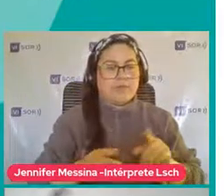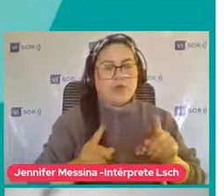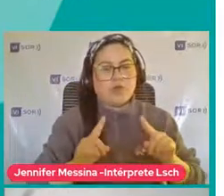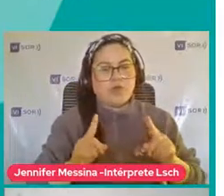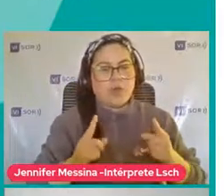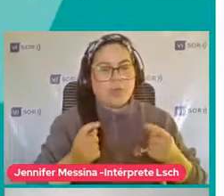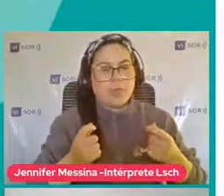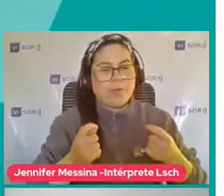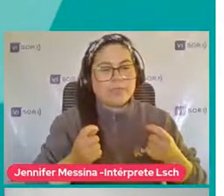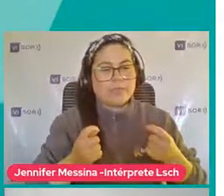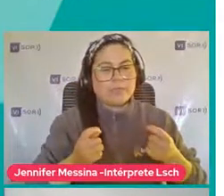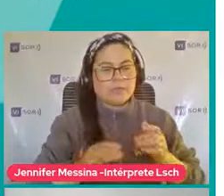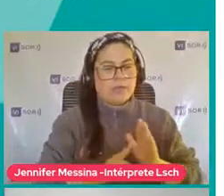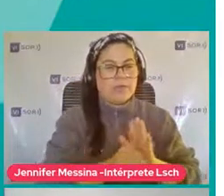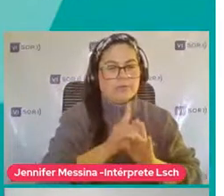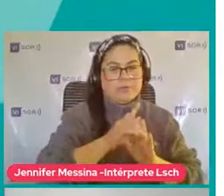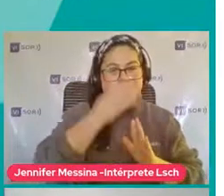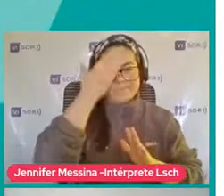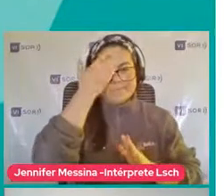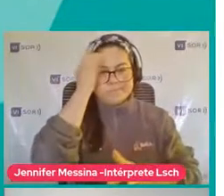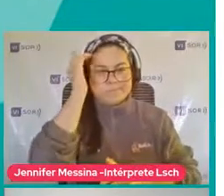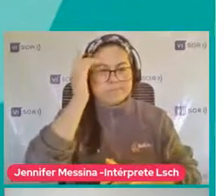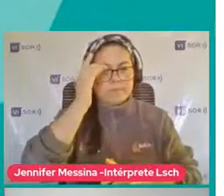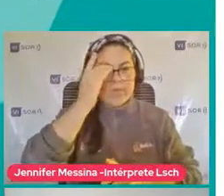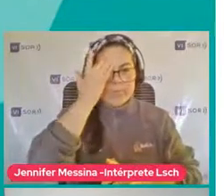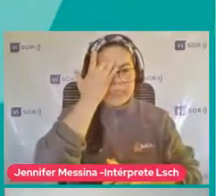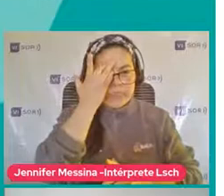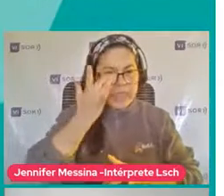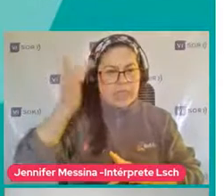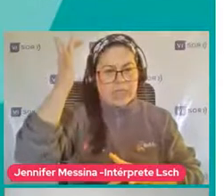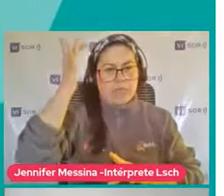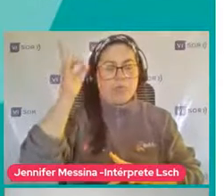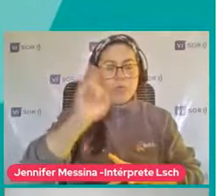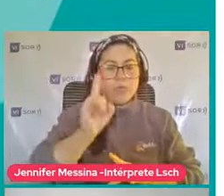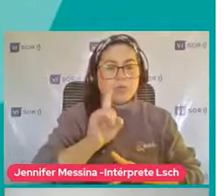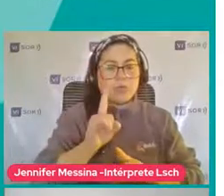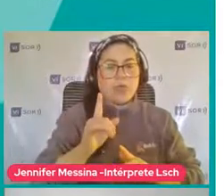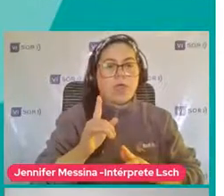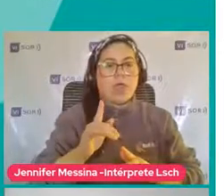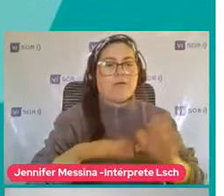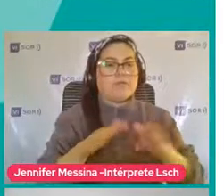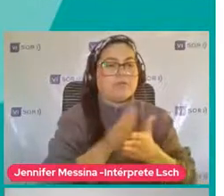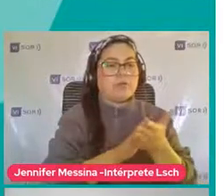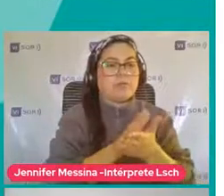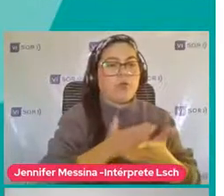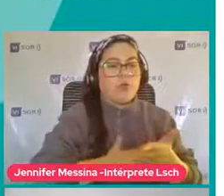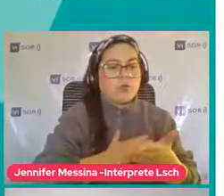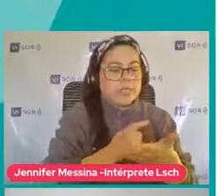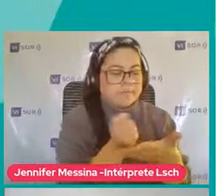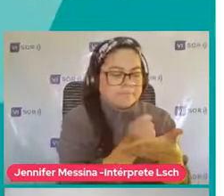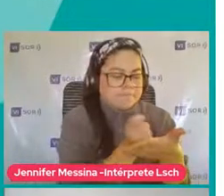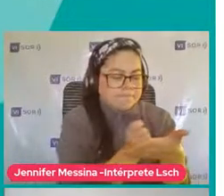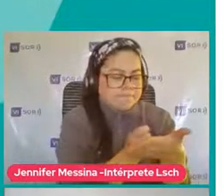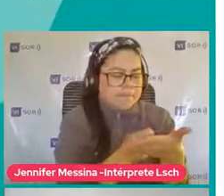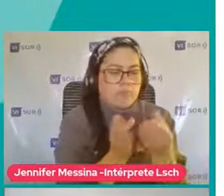desarrollo cognitivo Muy elevado Sino que hay Cosas como Por ejemplo Que les gusta Pintar mucho Y que son súper